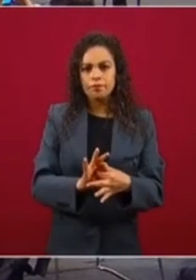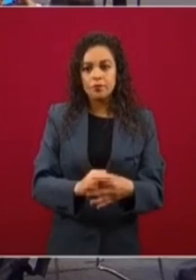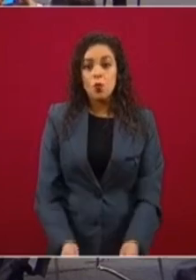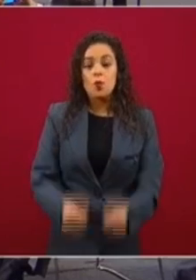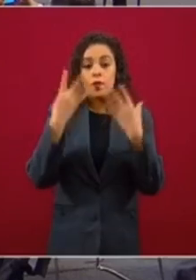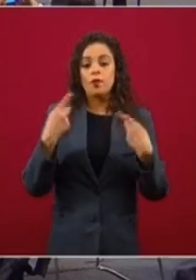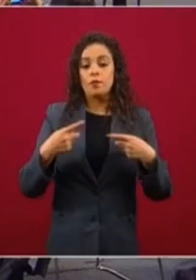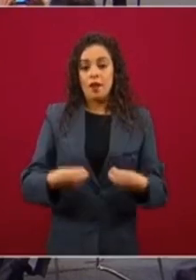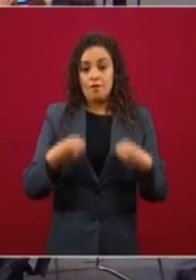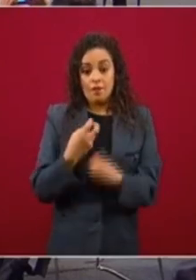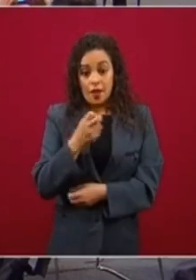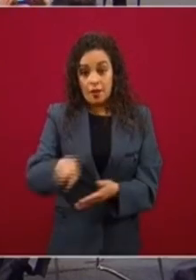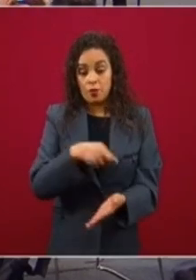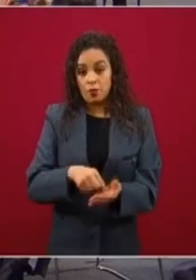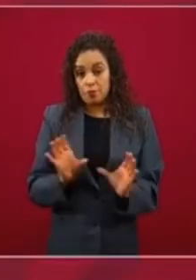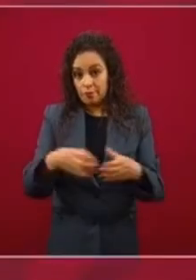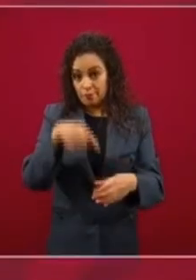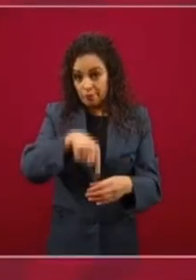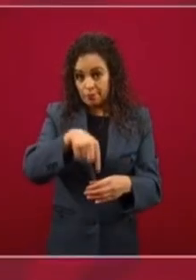total de la población.